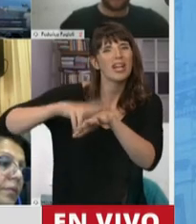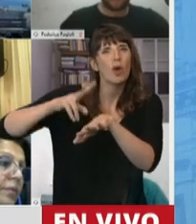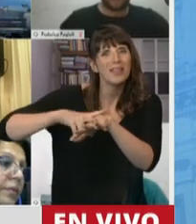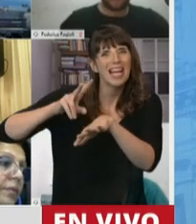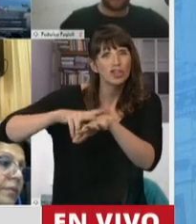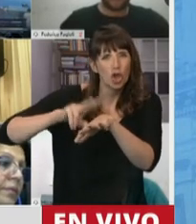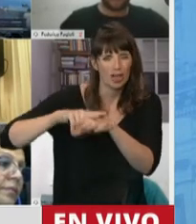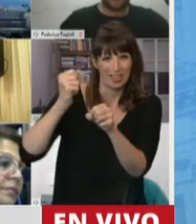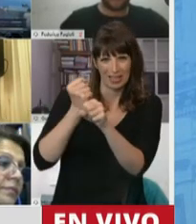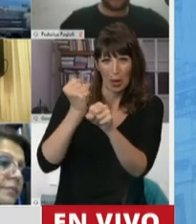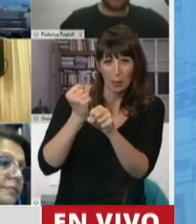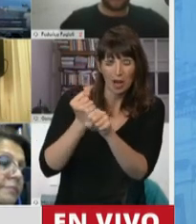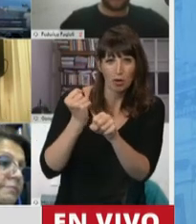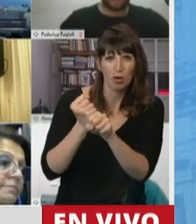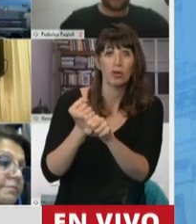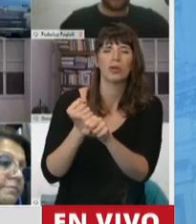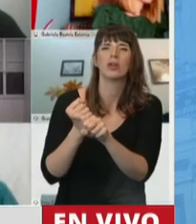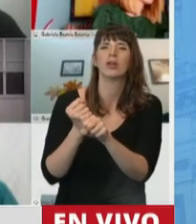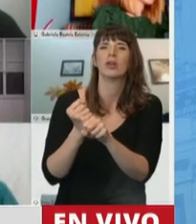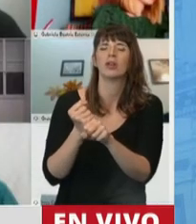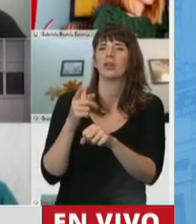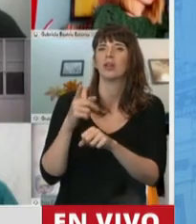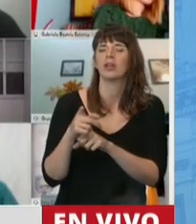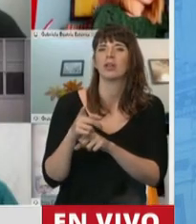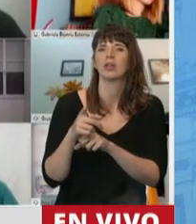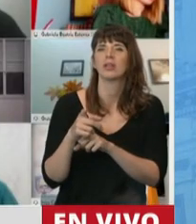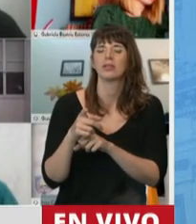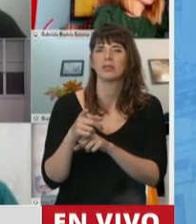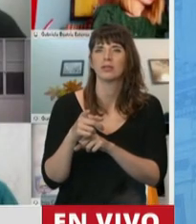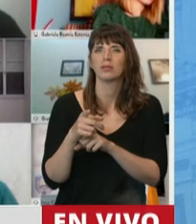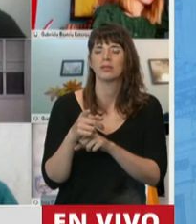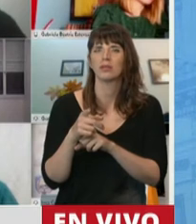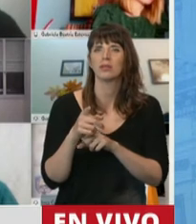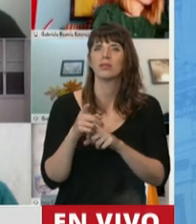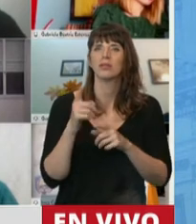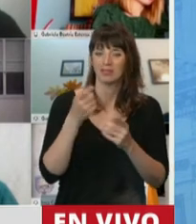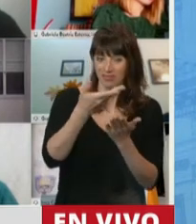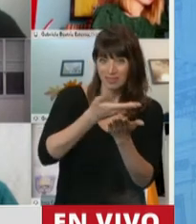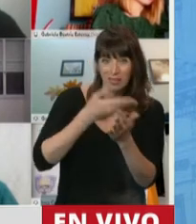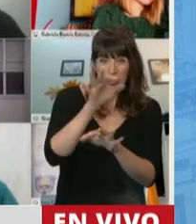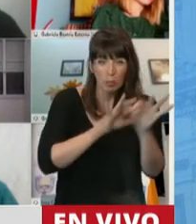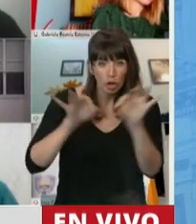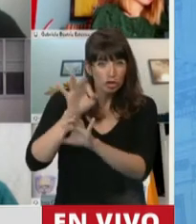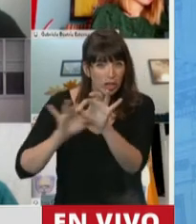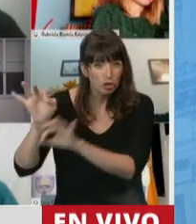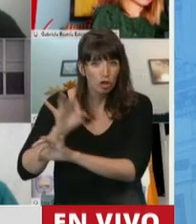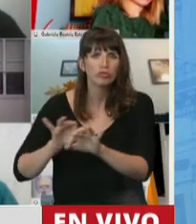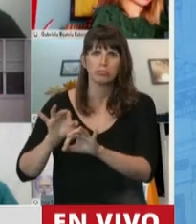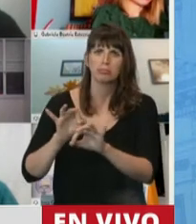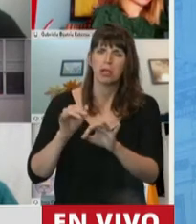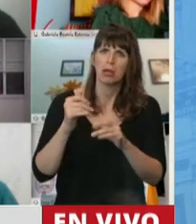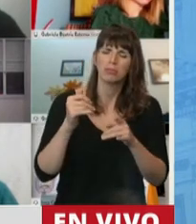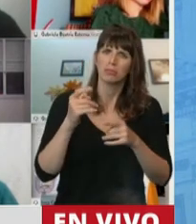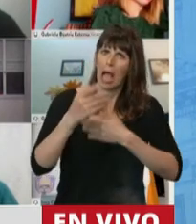estuvieron presentes, entiendo, en todos los proyectos planteados y plasmados en la ley, y avanzamos en la